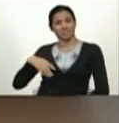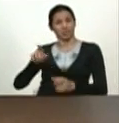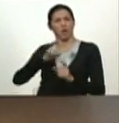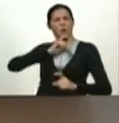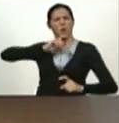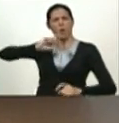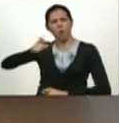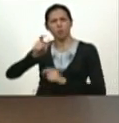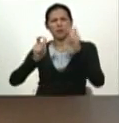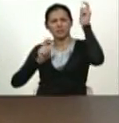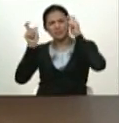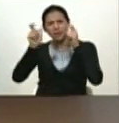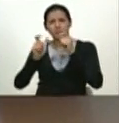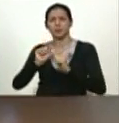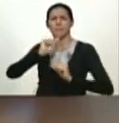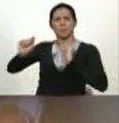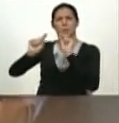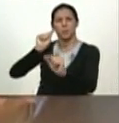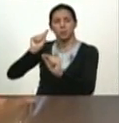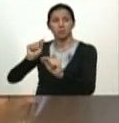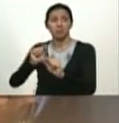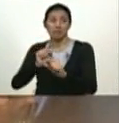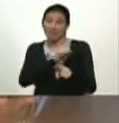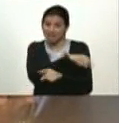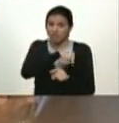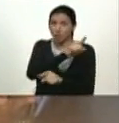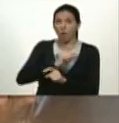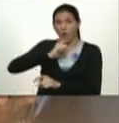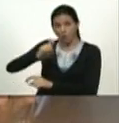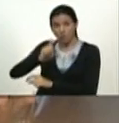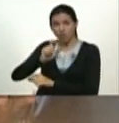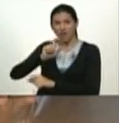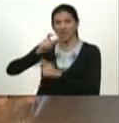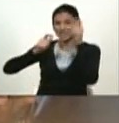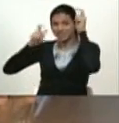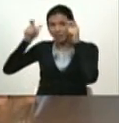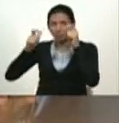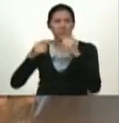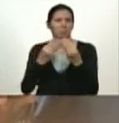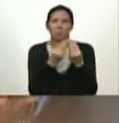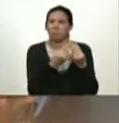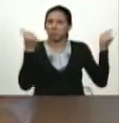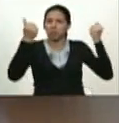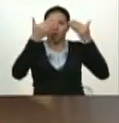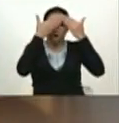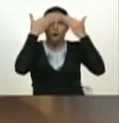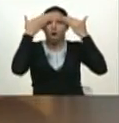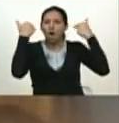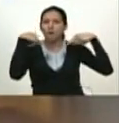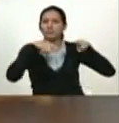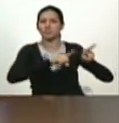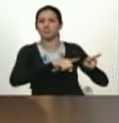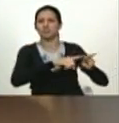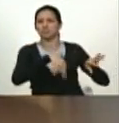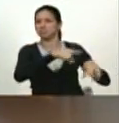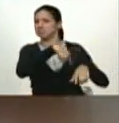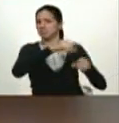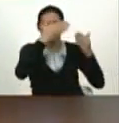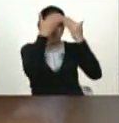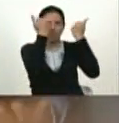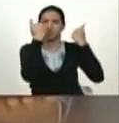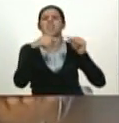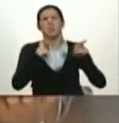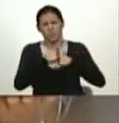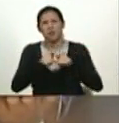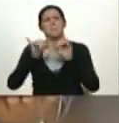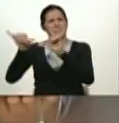hoy han pasado al olvido, se han secado. Todo el que se mete con Chávez se seca. Ustedes verán cómo se secarán este grupo de